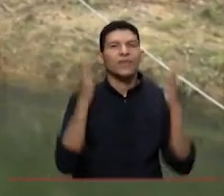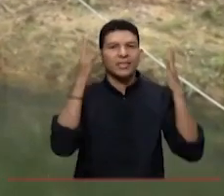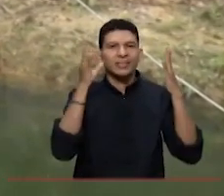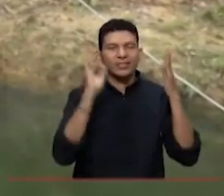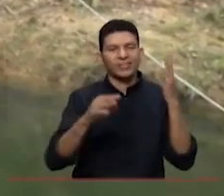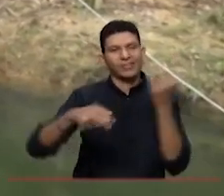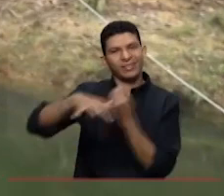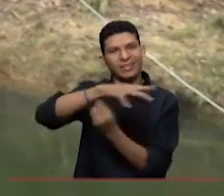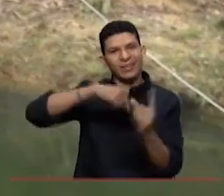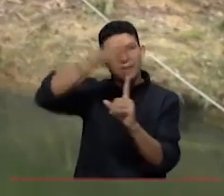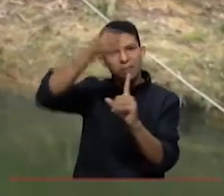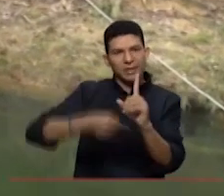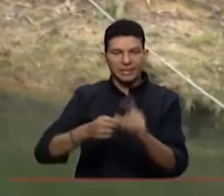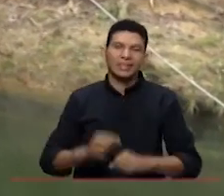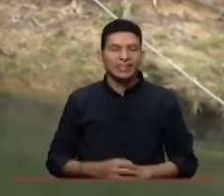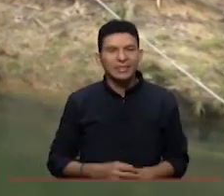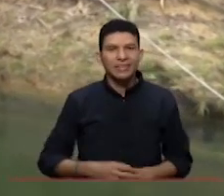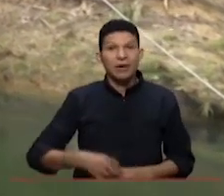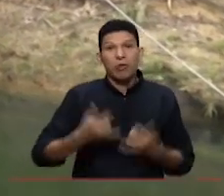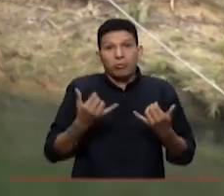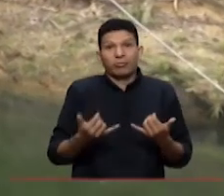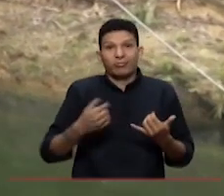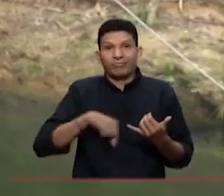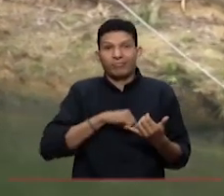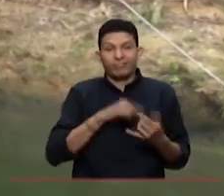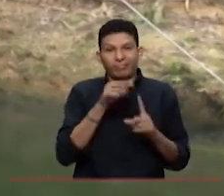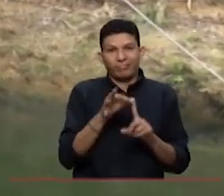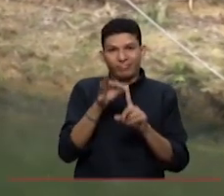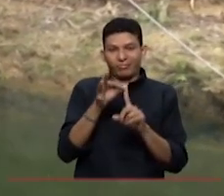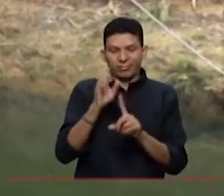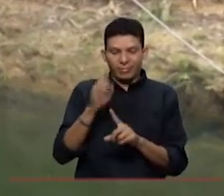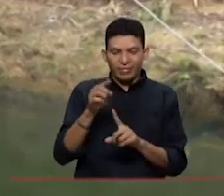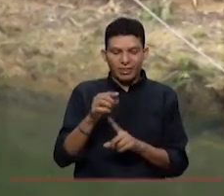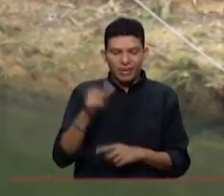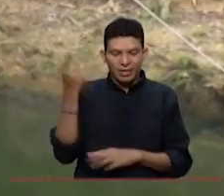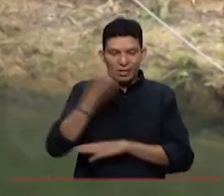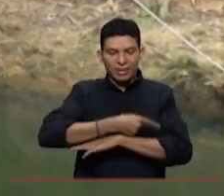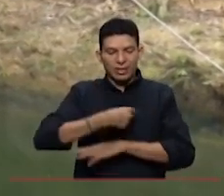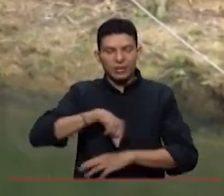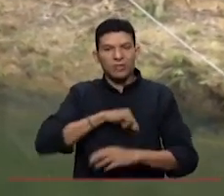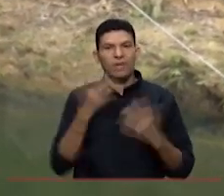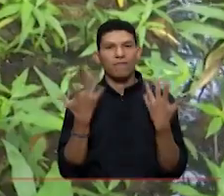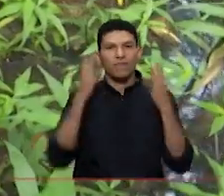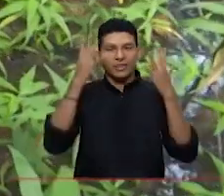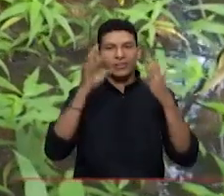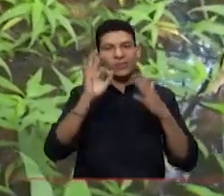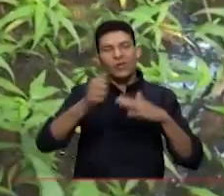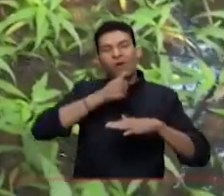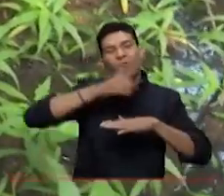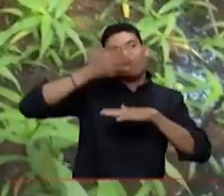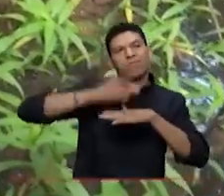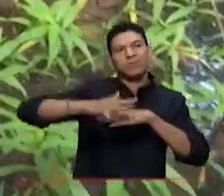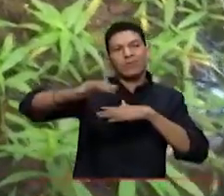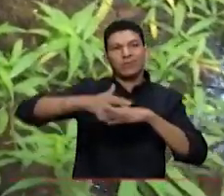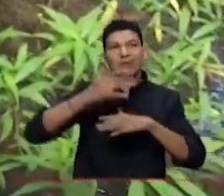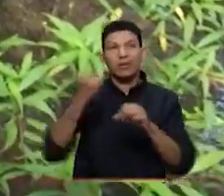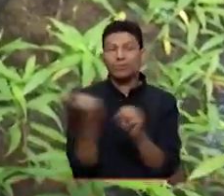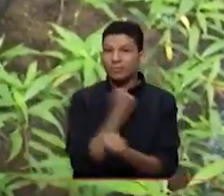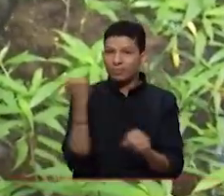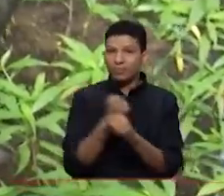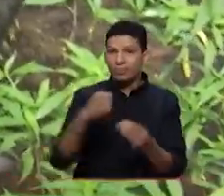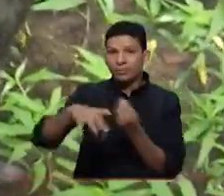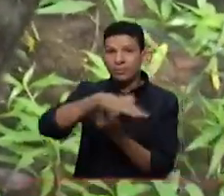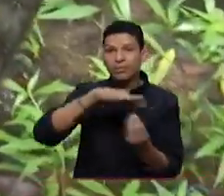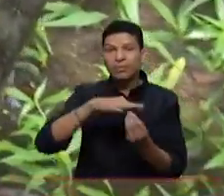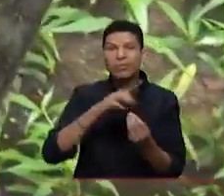del medio ambiente y pues hoy un día muy especial que es el día de la celebración de los océanos. El trabajo por el medio